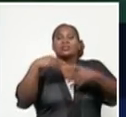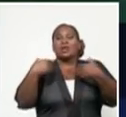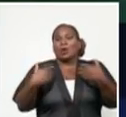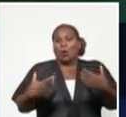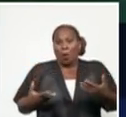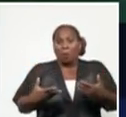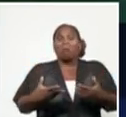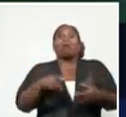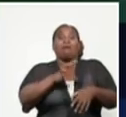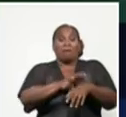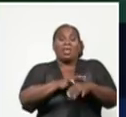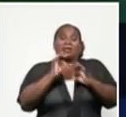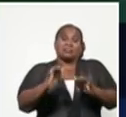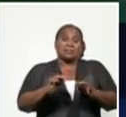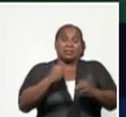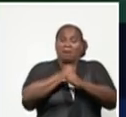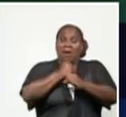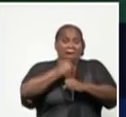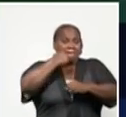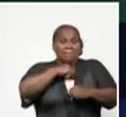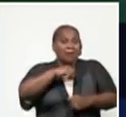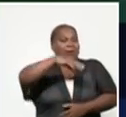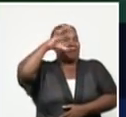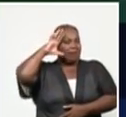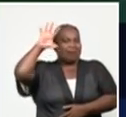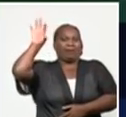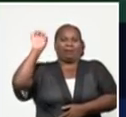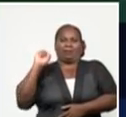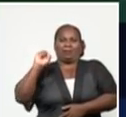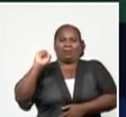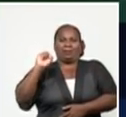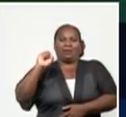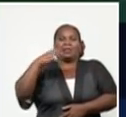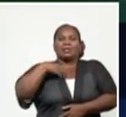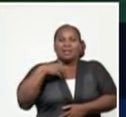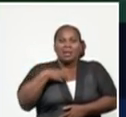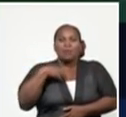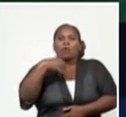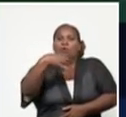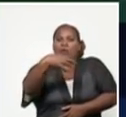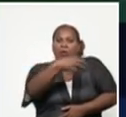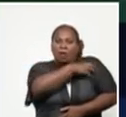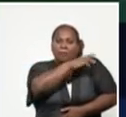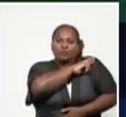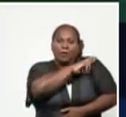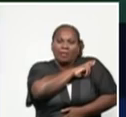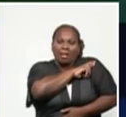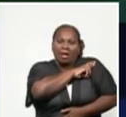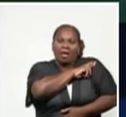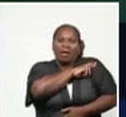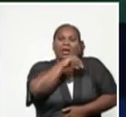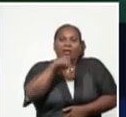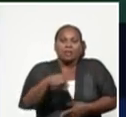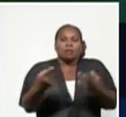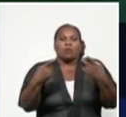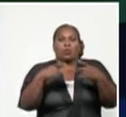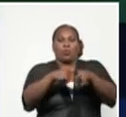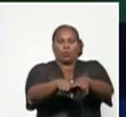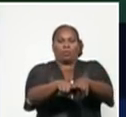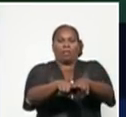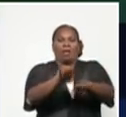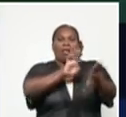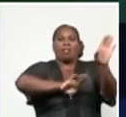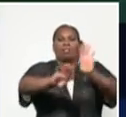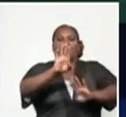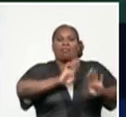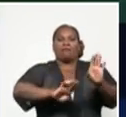enfermedad. Hay que entender que tenemos que actuar con responsabilidad y con sentido de unidad para defendernos